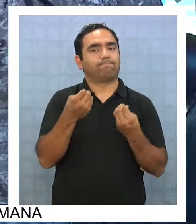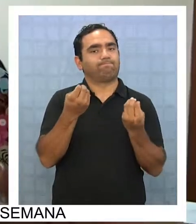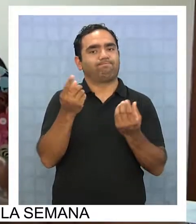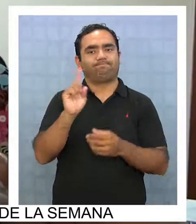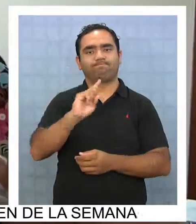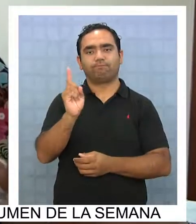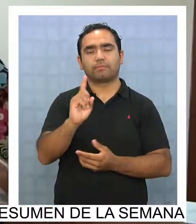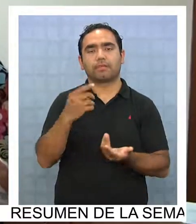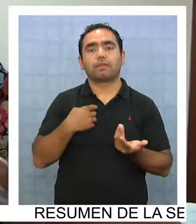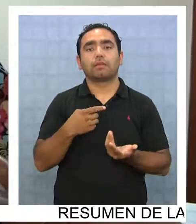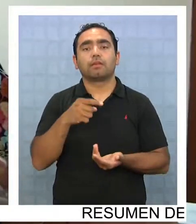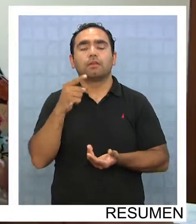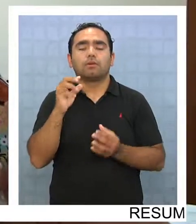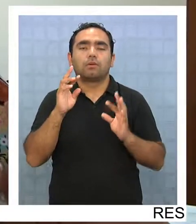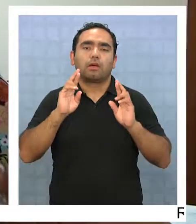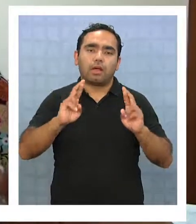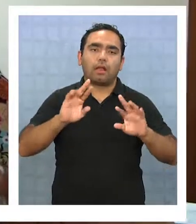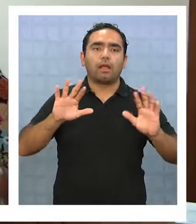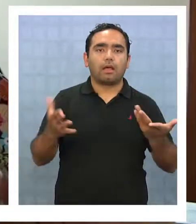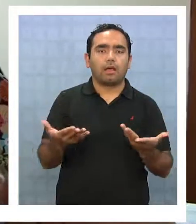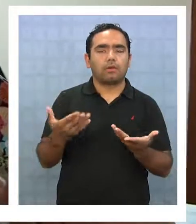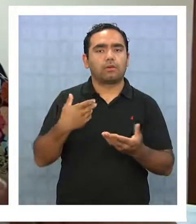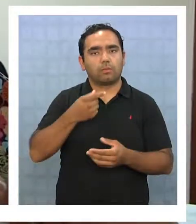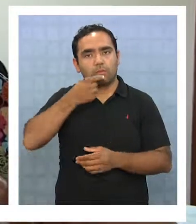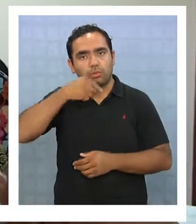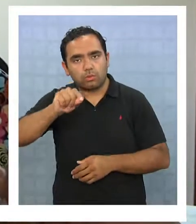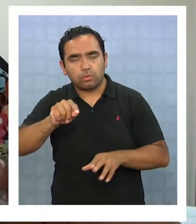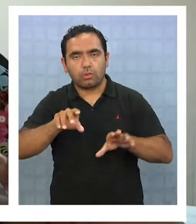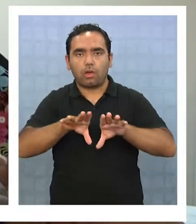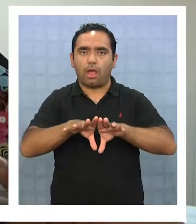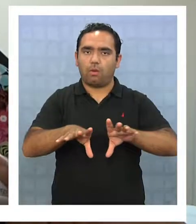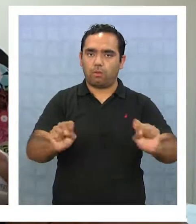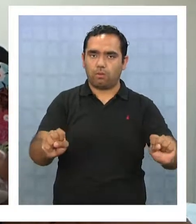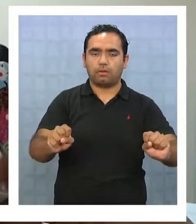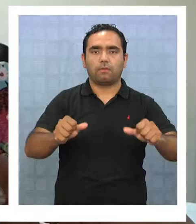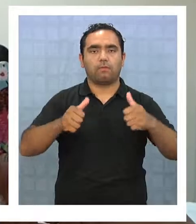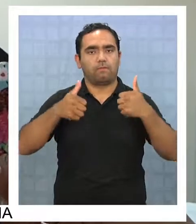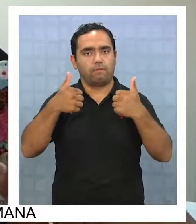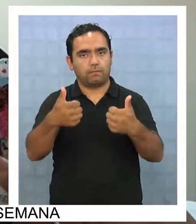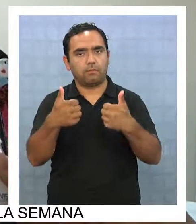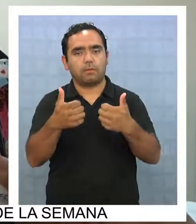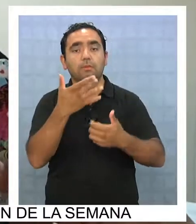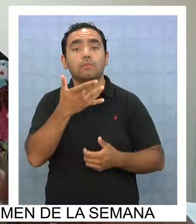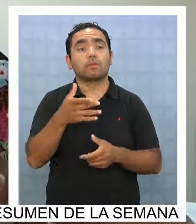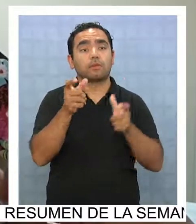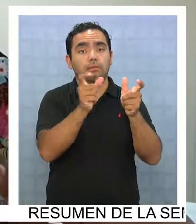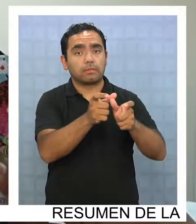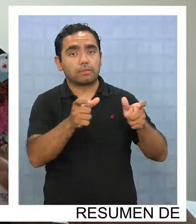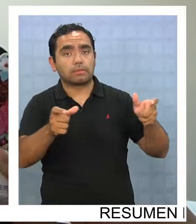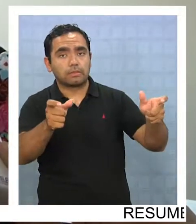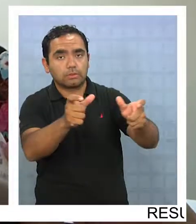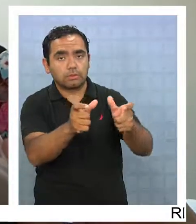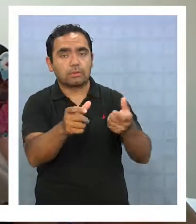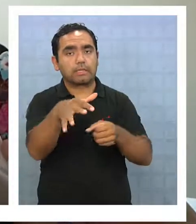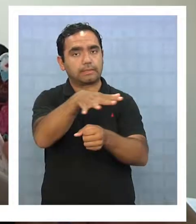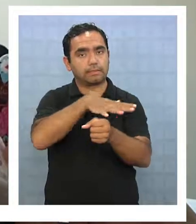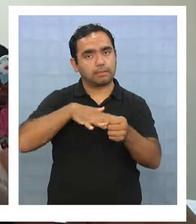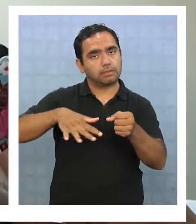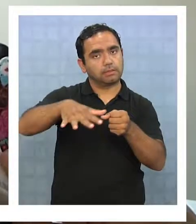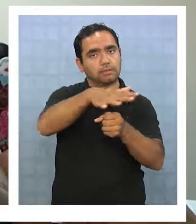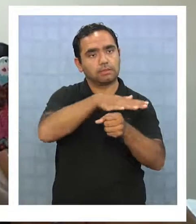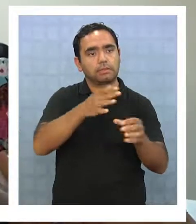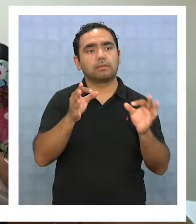Yo espero que podamos llegar a un buen acuerdo pronto con las personas que están involucradas en esta situación,